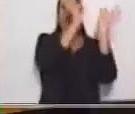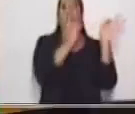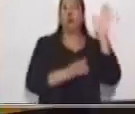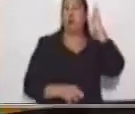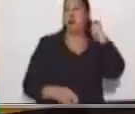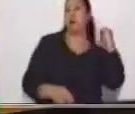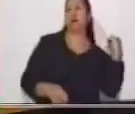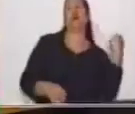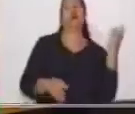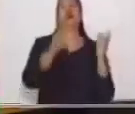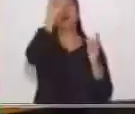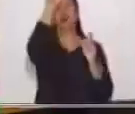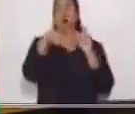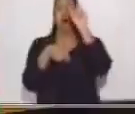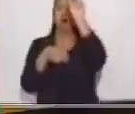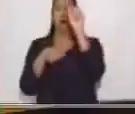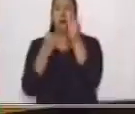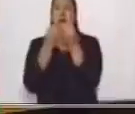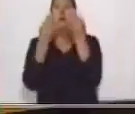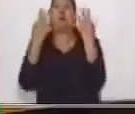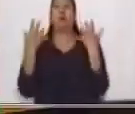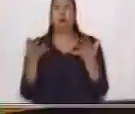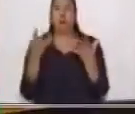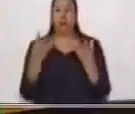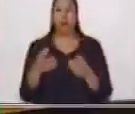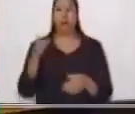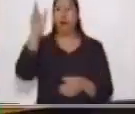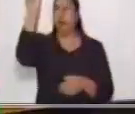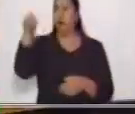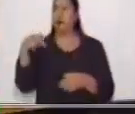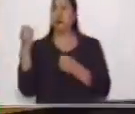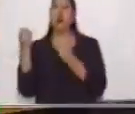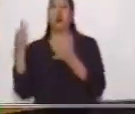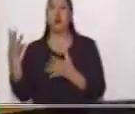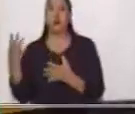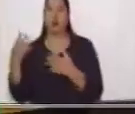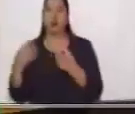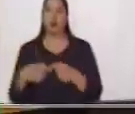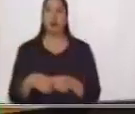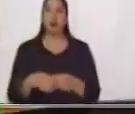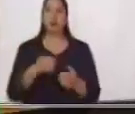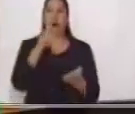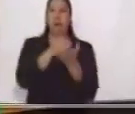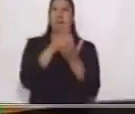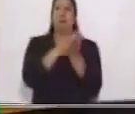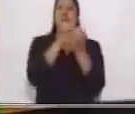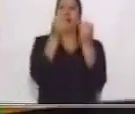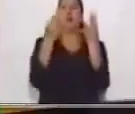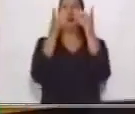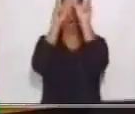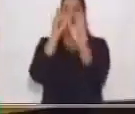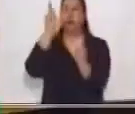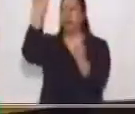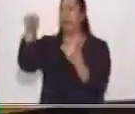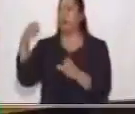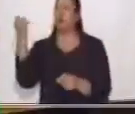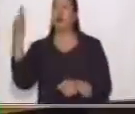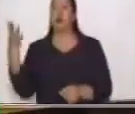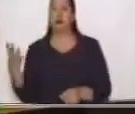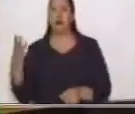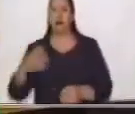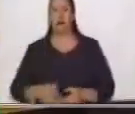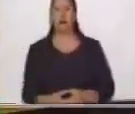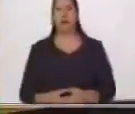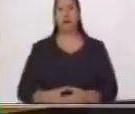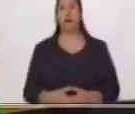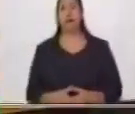De la segunda, marcas de conteo. Y de la tercera, cantidad. Tenemos los atributos o las variables. Esto